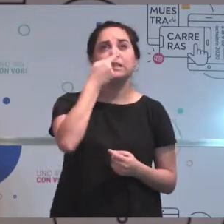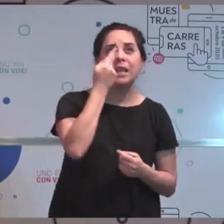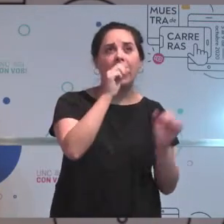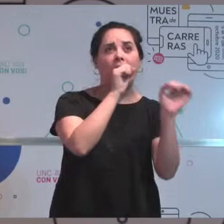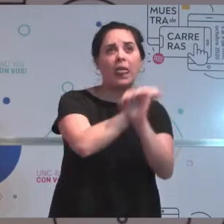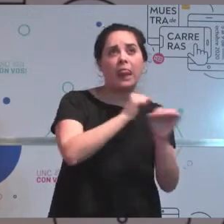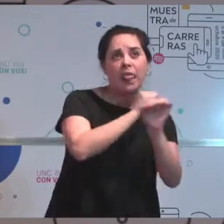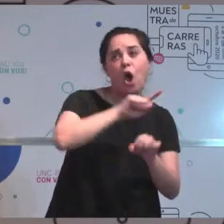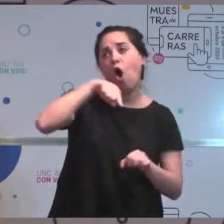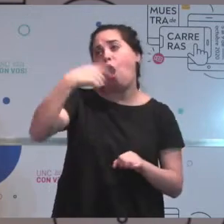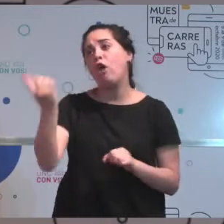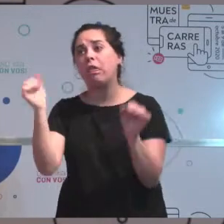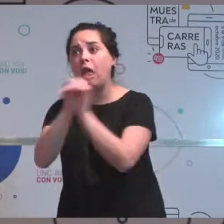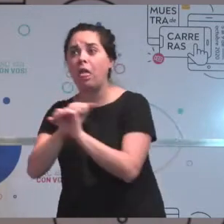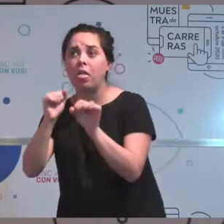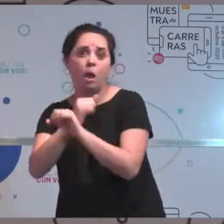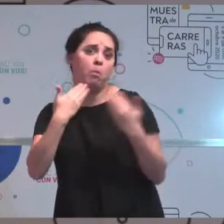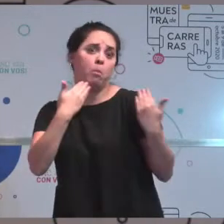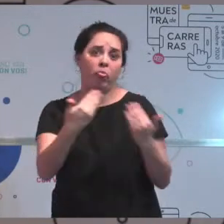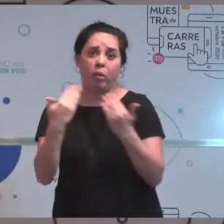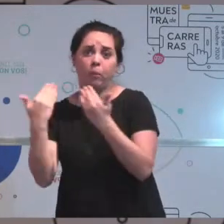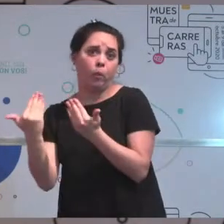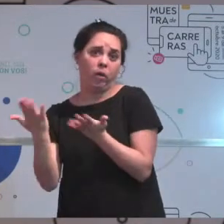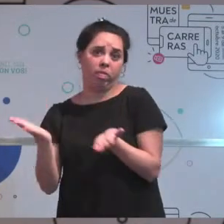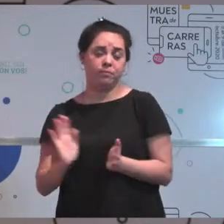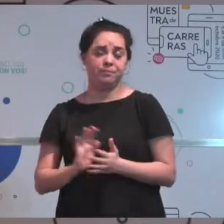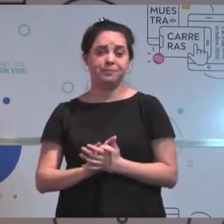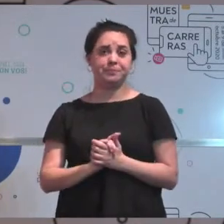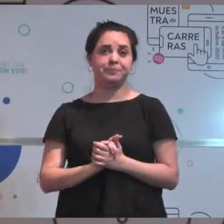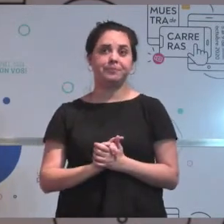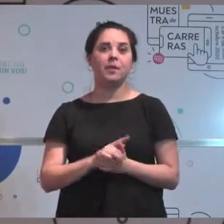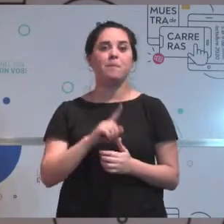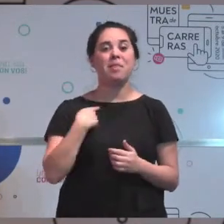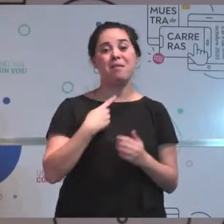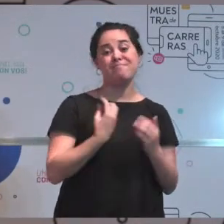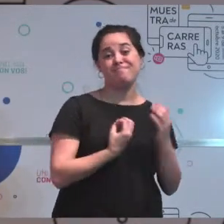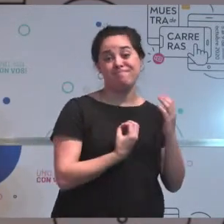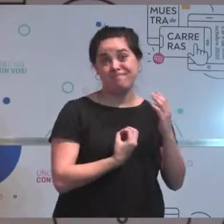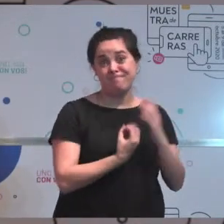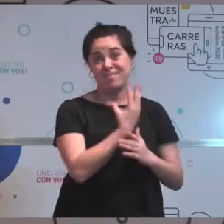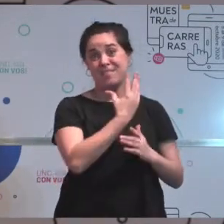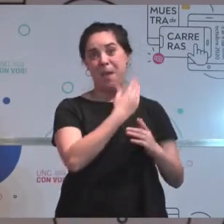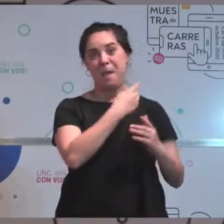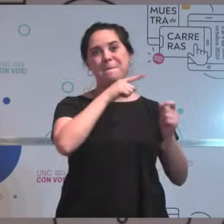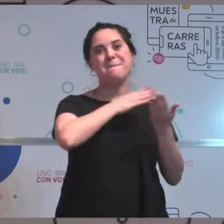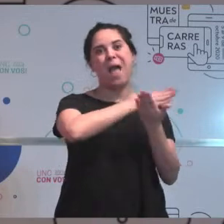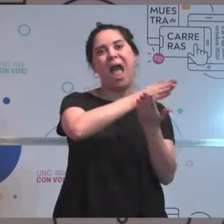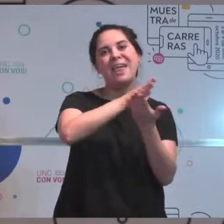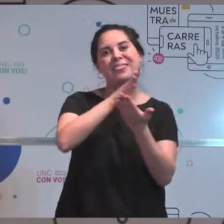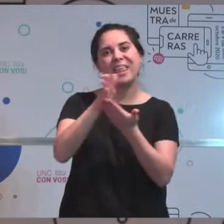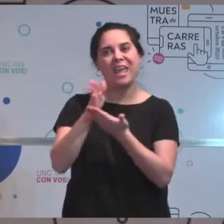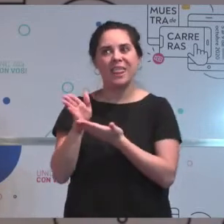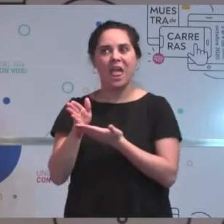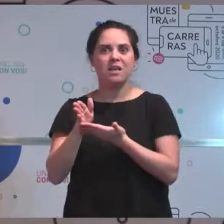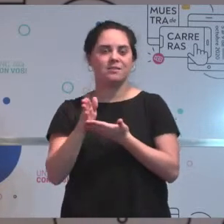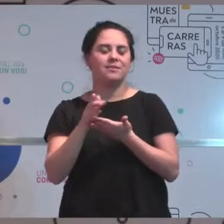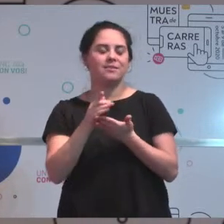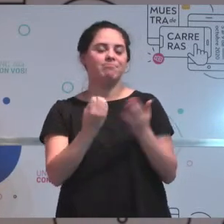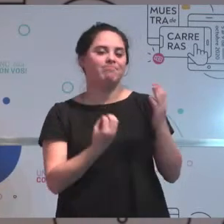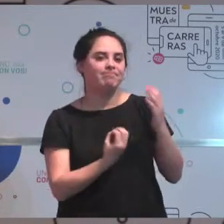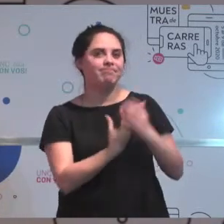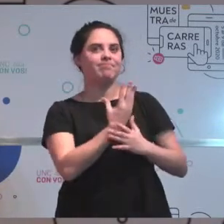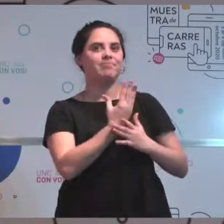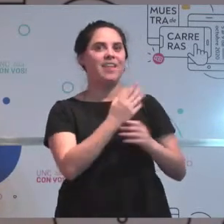ingeniería o por otra y esta parte inicial que tienen más materias en común permite que pueda iniciar por una